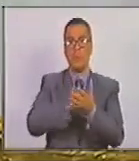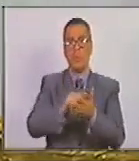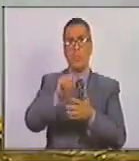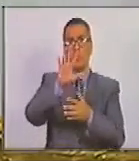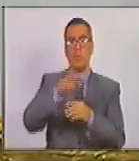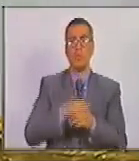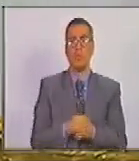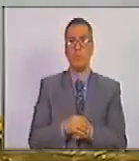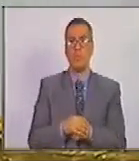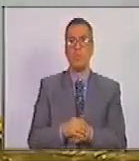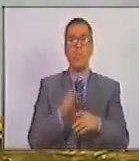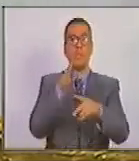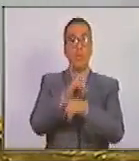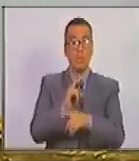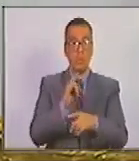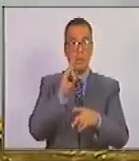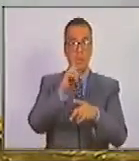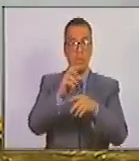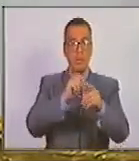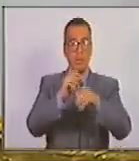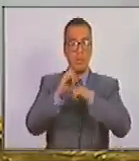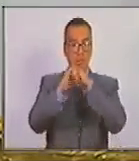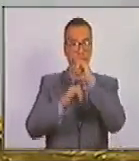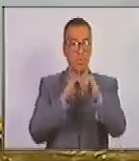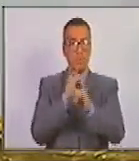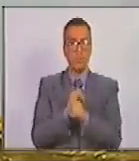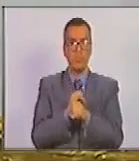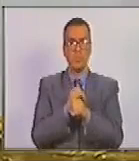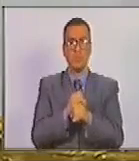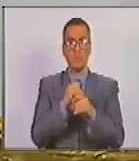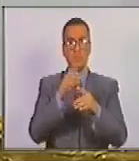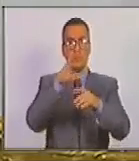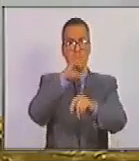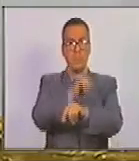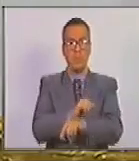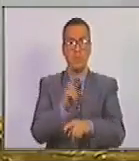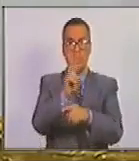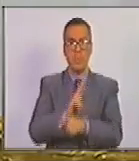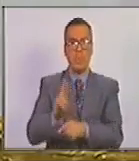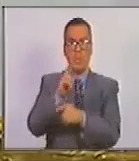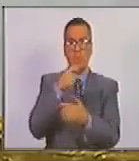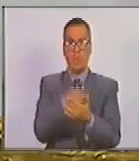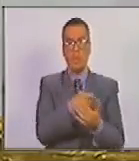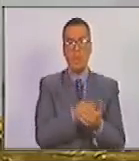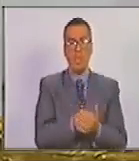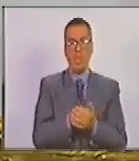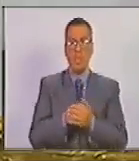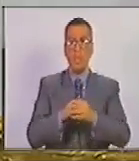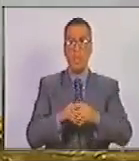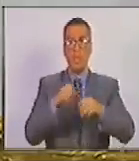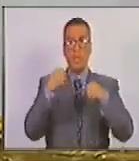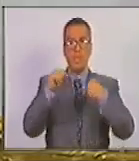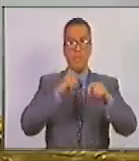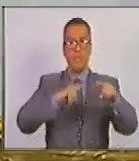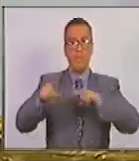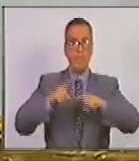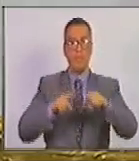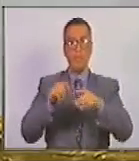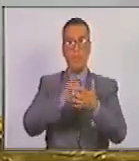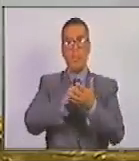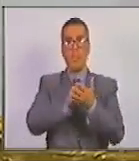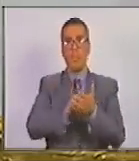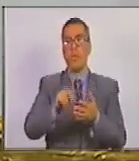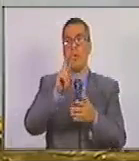5 la violación también a la convención internacional contra el reclutamiento la utilización la financiación y el entrenamiento de mercenarios en el